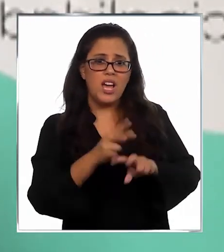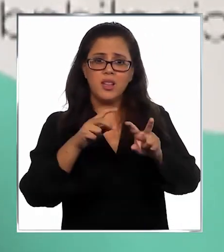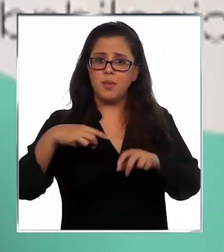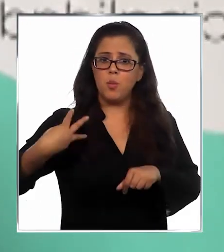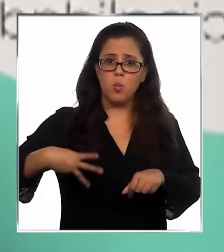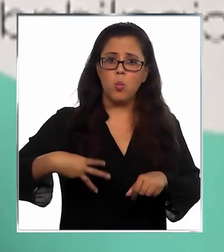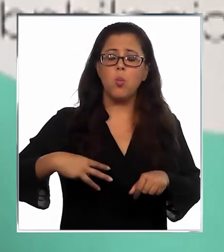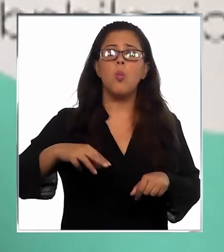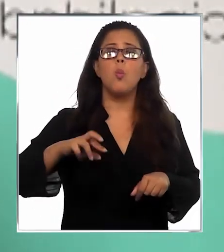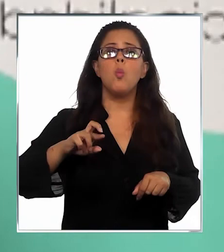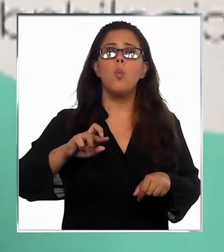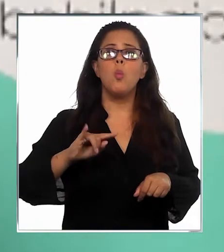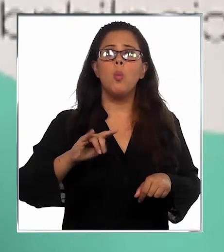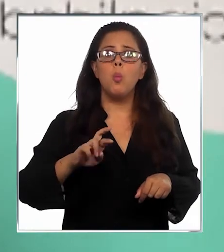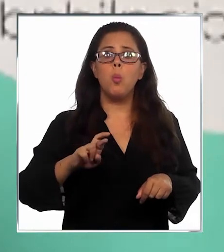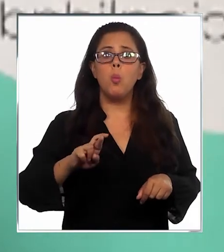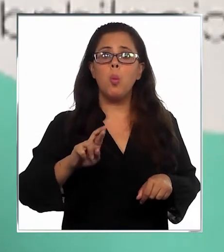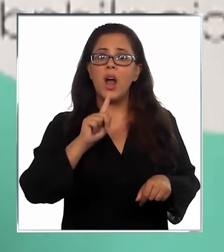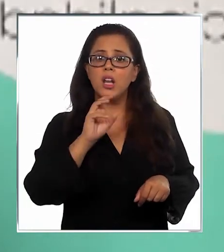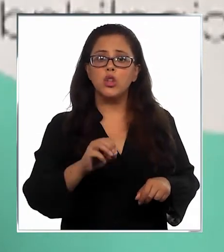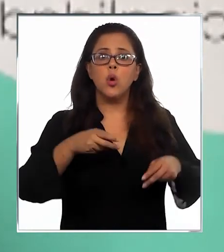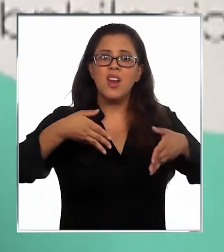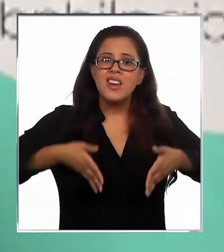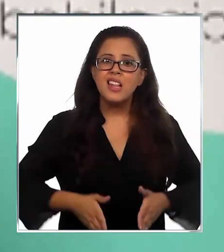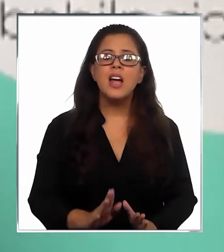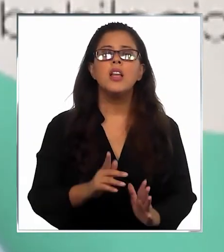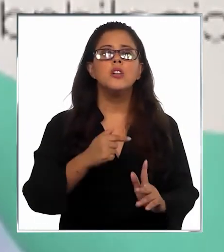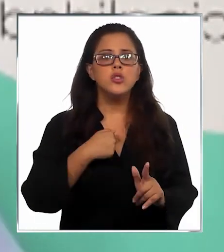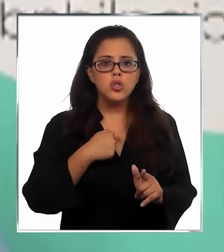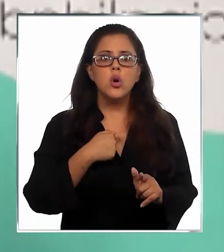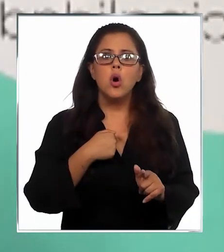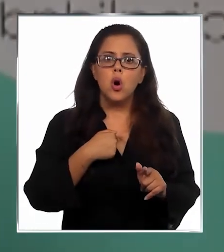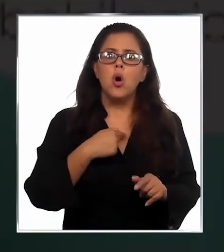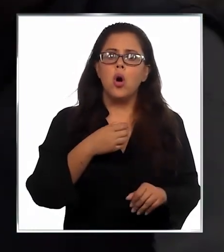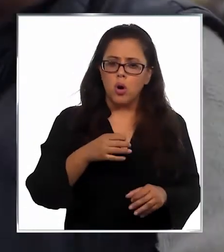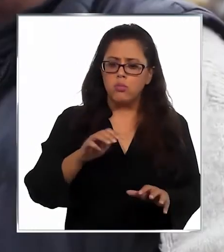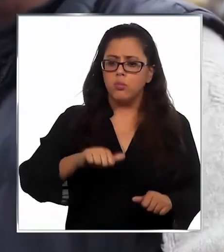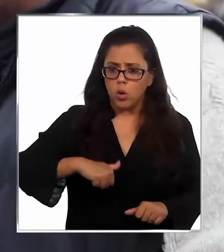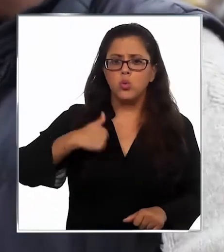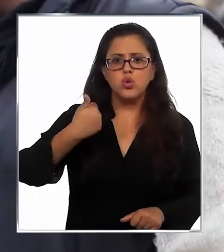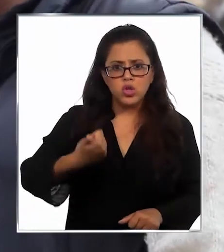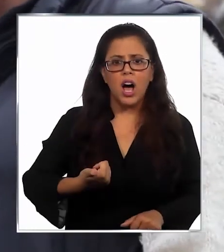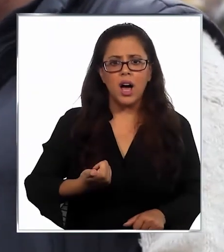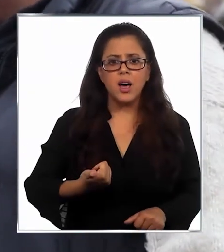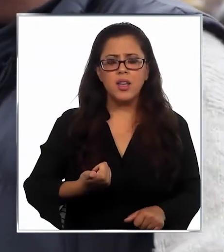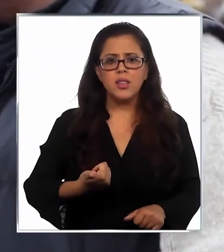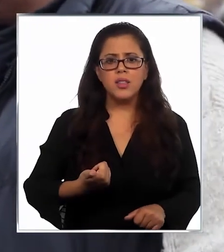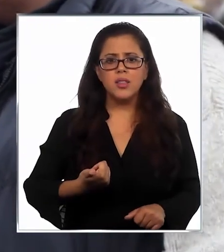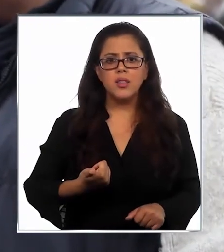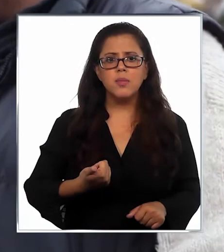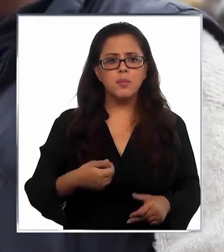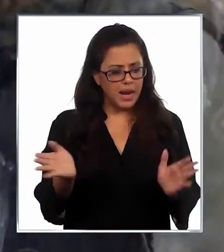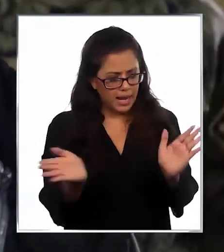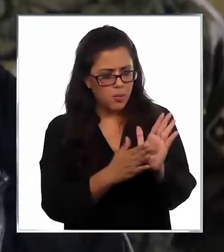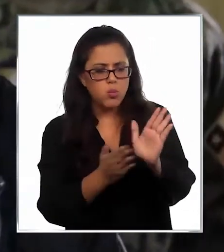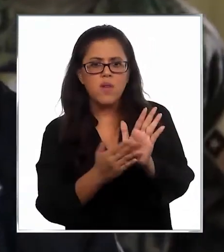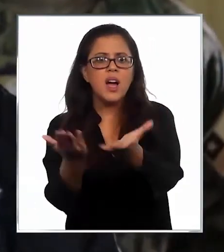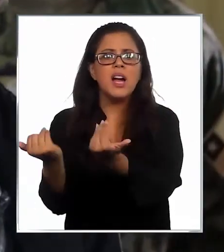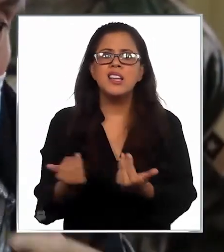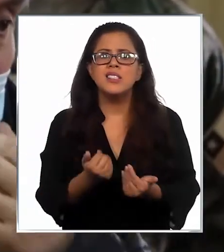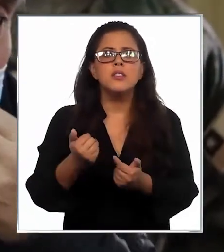Natales, hoy día obviamente me manifiesto con toda la disposición para poder entregar los antecedentes que se me requieran.